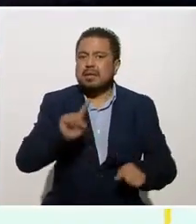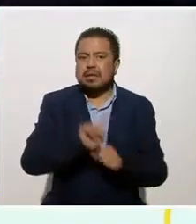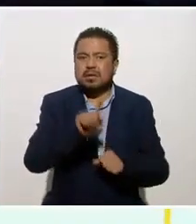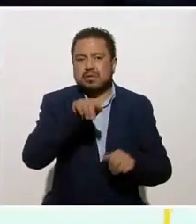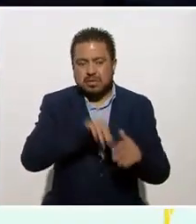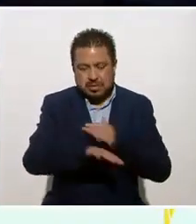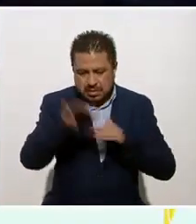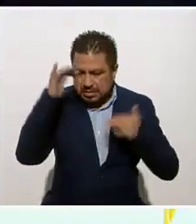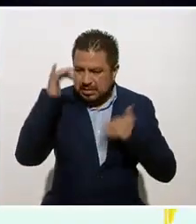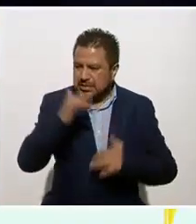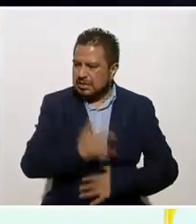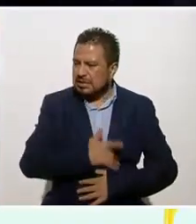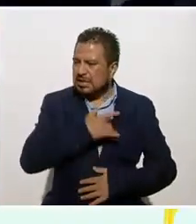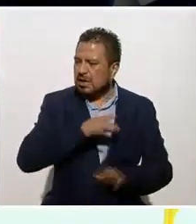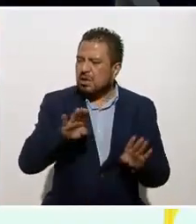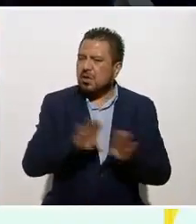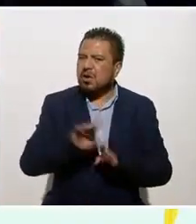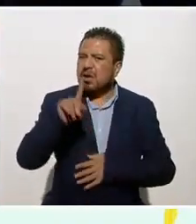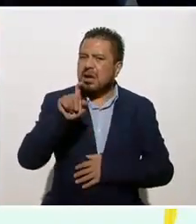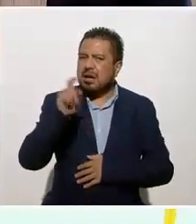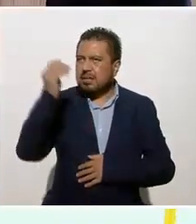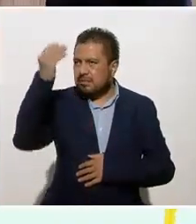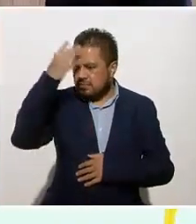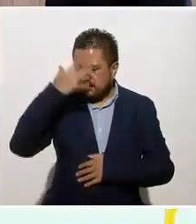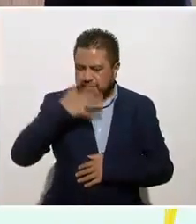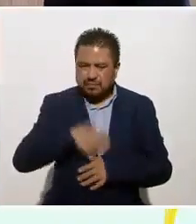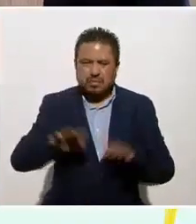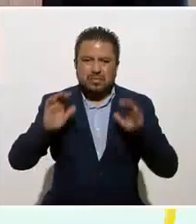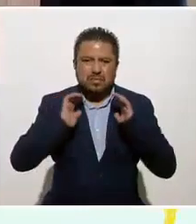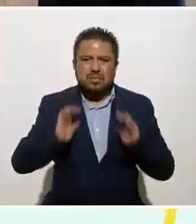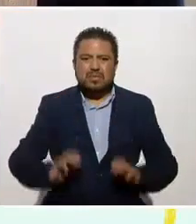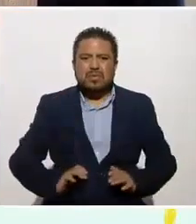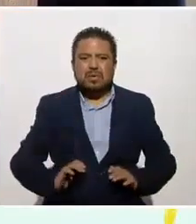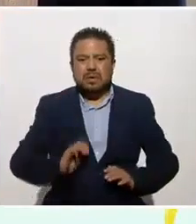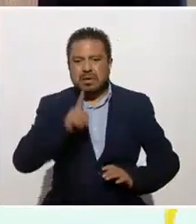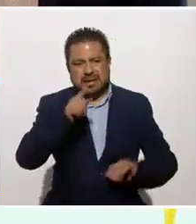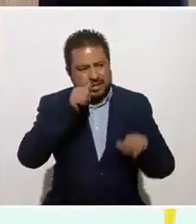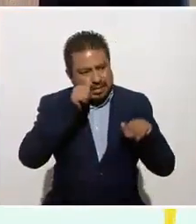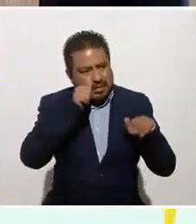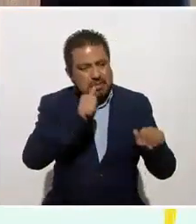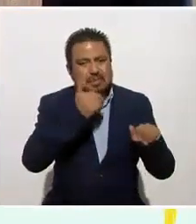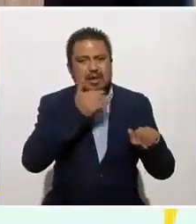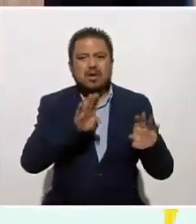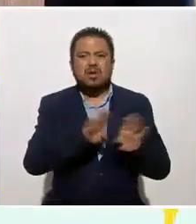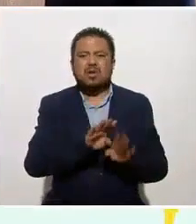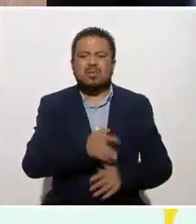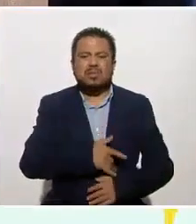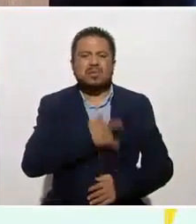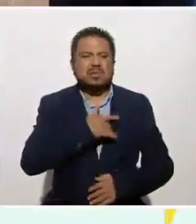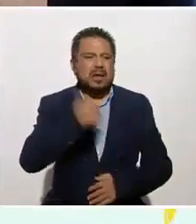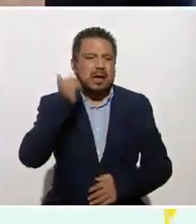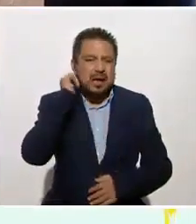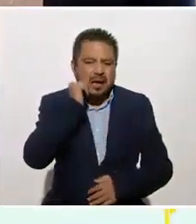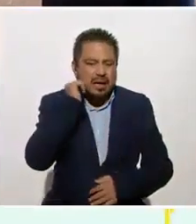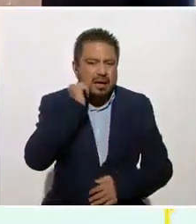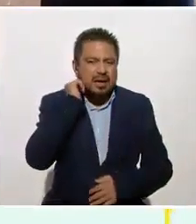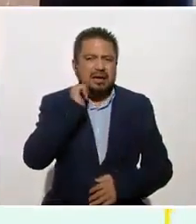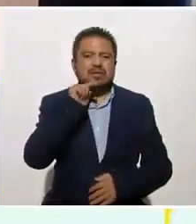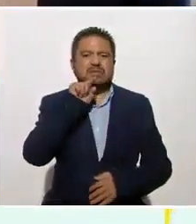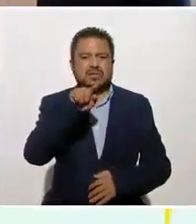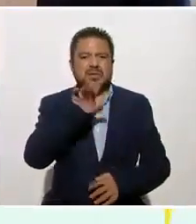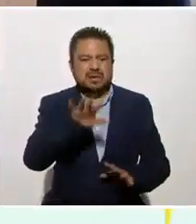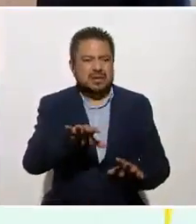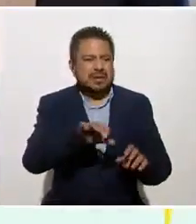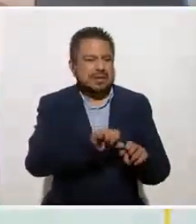metas a bañar y empieces a sentir como el agua cae por tu cuerpo, que le pones atención a cómo sientes el jabón, a que tú estás